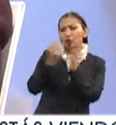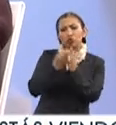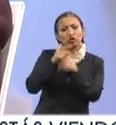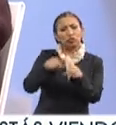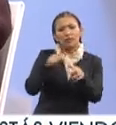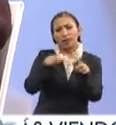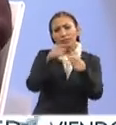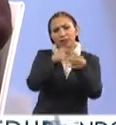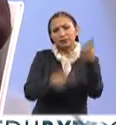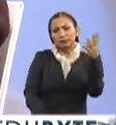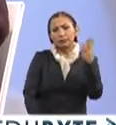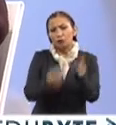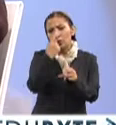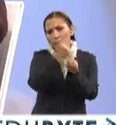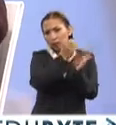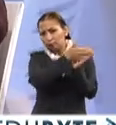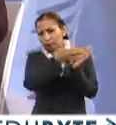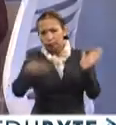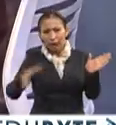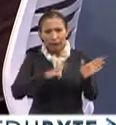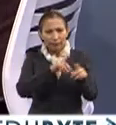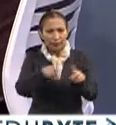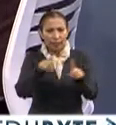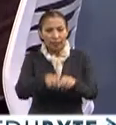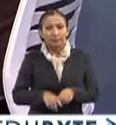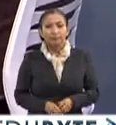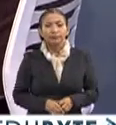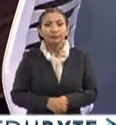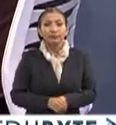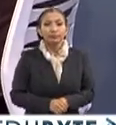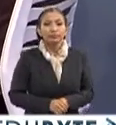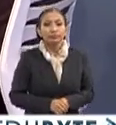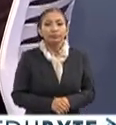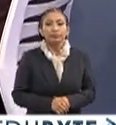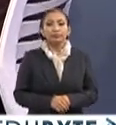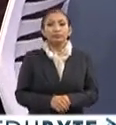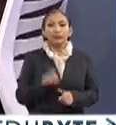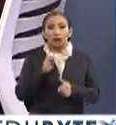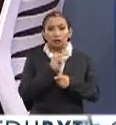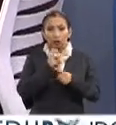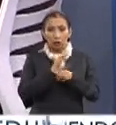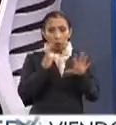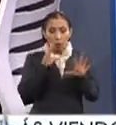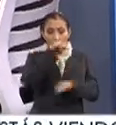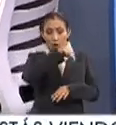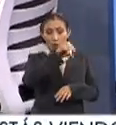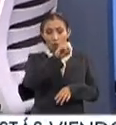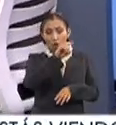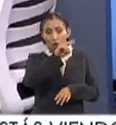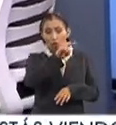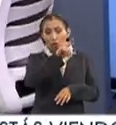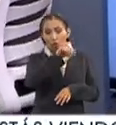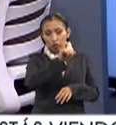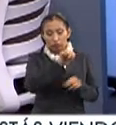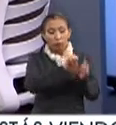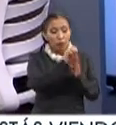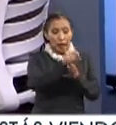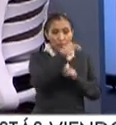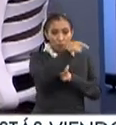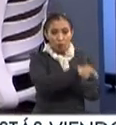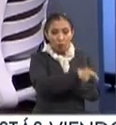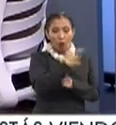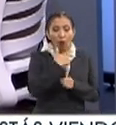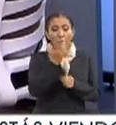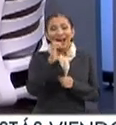cursos que suceden durante todo el año, ¿no? ¿Estamos hablando de módulos? En el caso de los